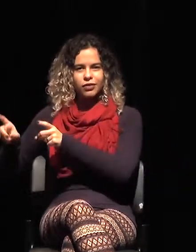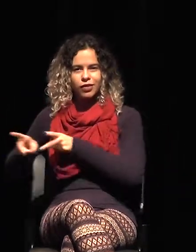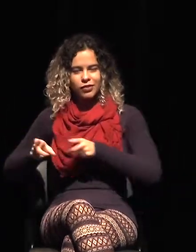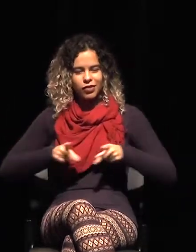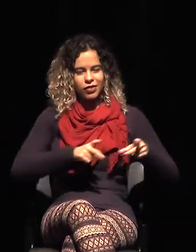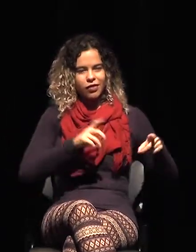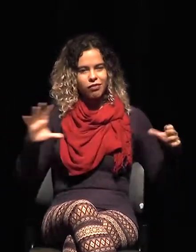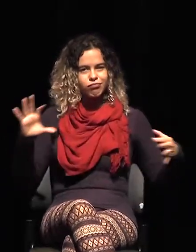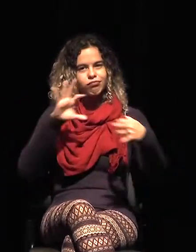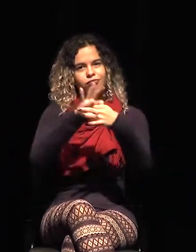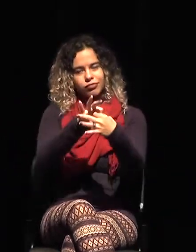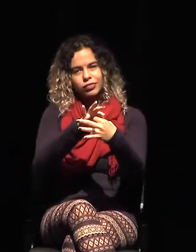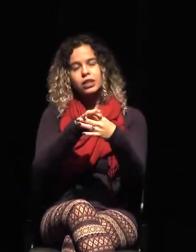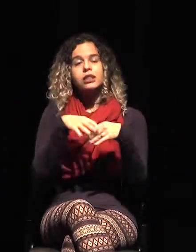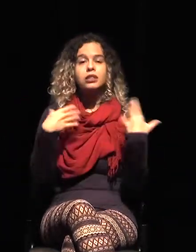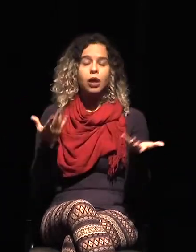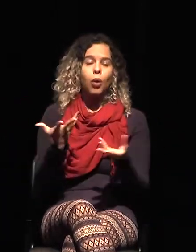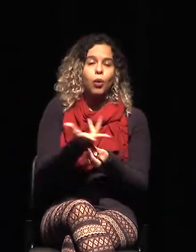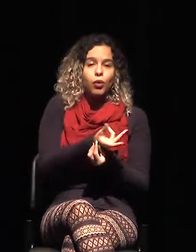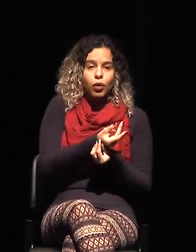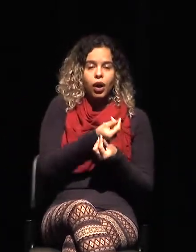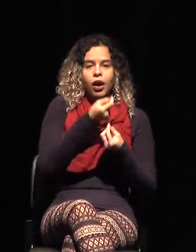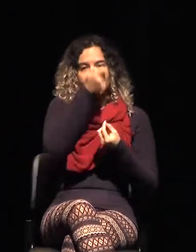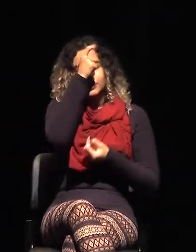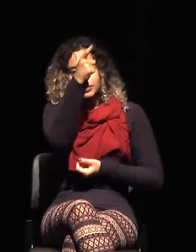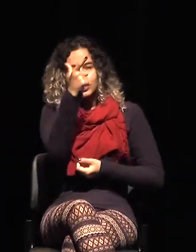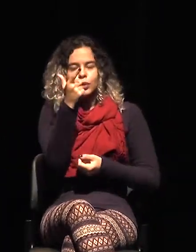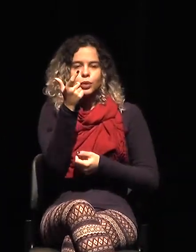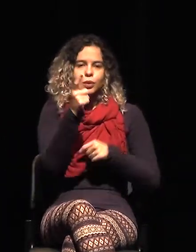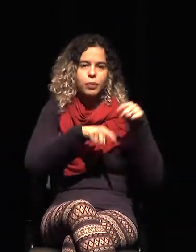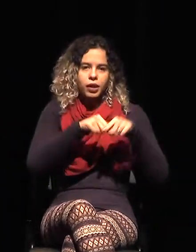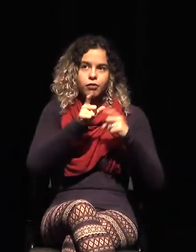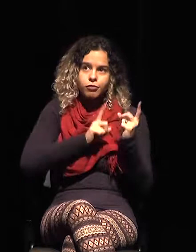se podría hacer a través de esos vendedores de esas empresas, sí.